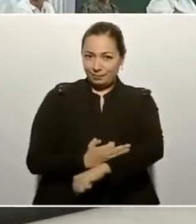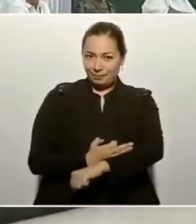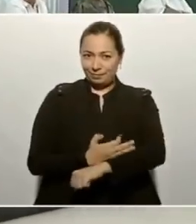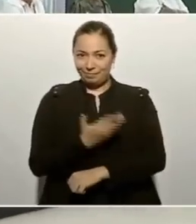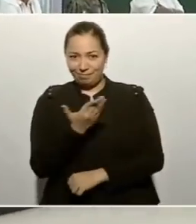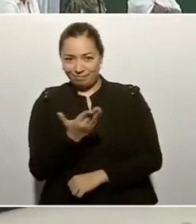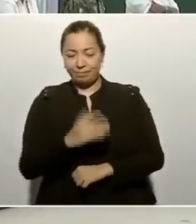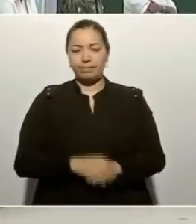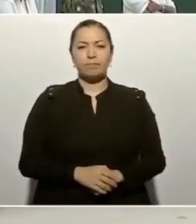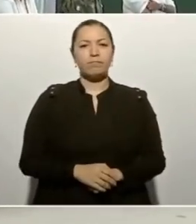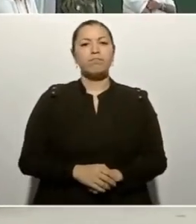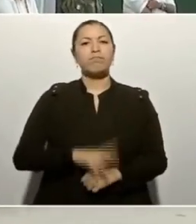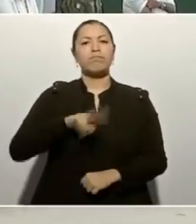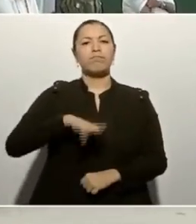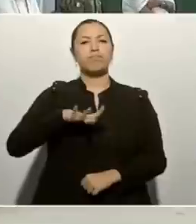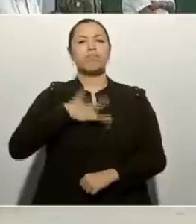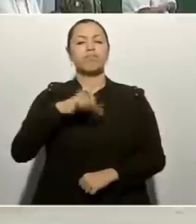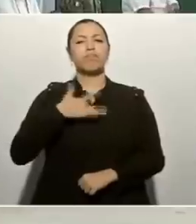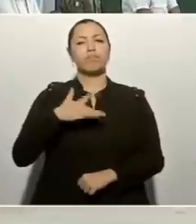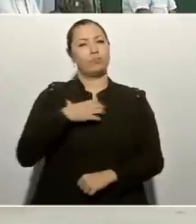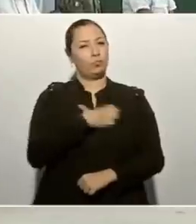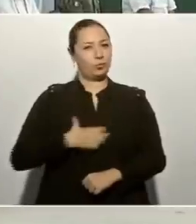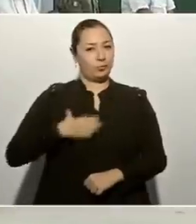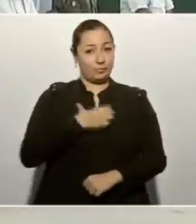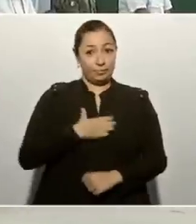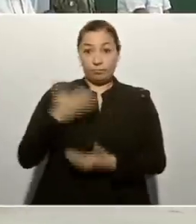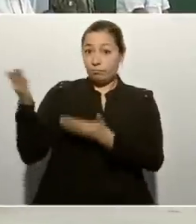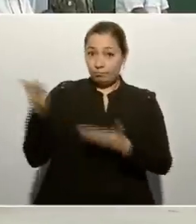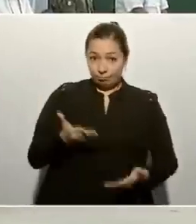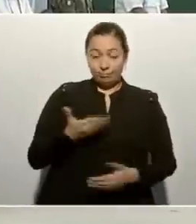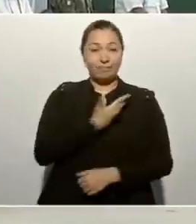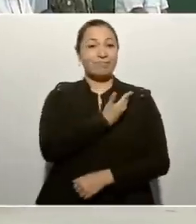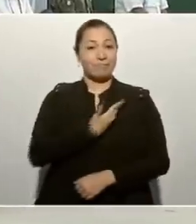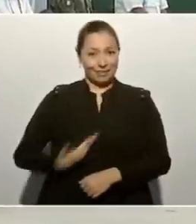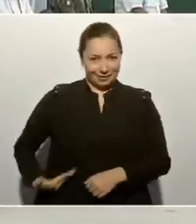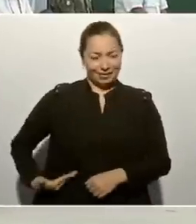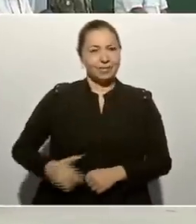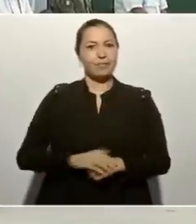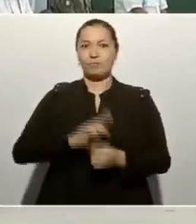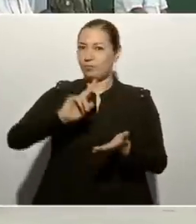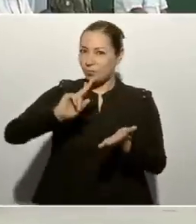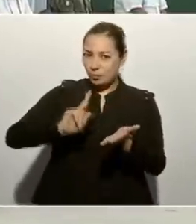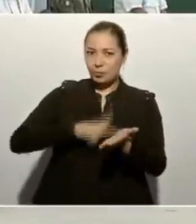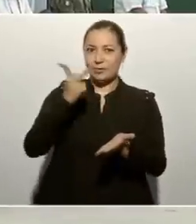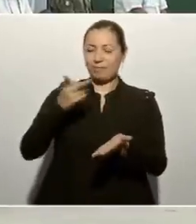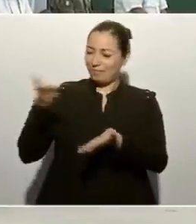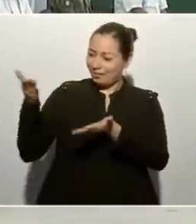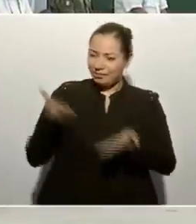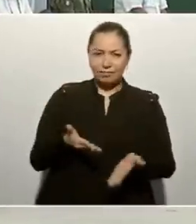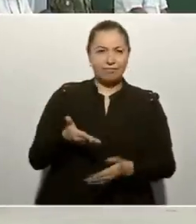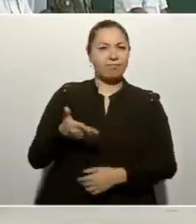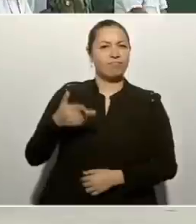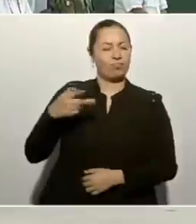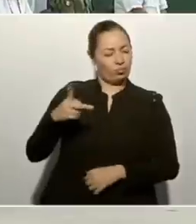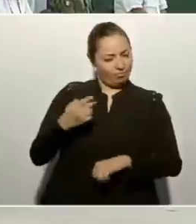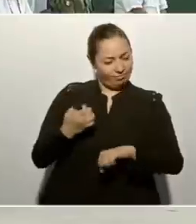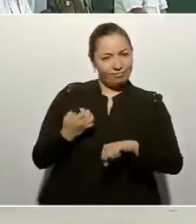Estamos muy contentos, presidente, por su visita nuevamente aquí a su estado.